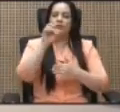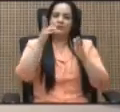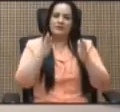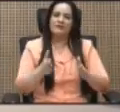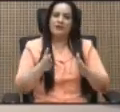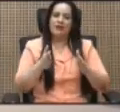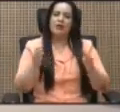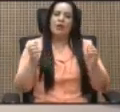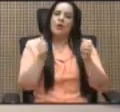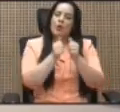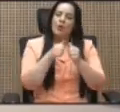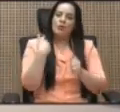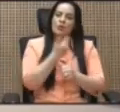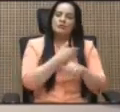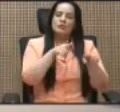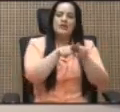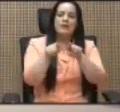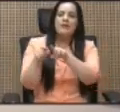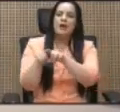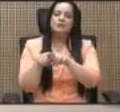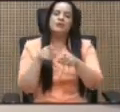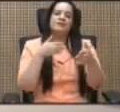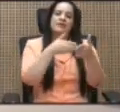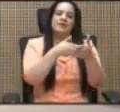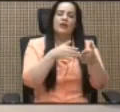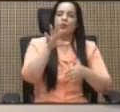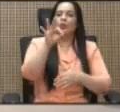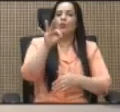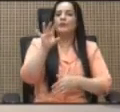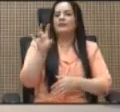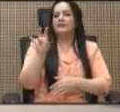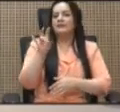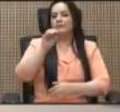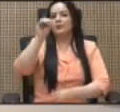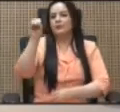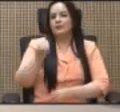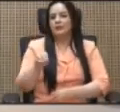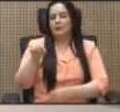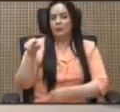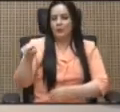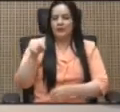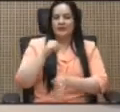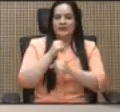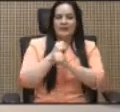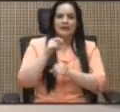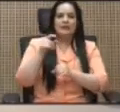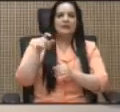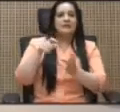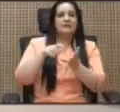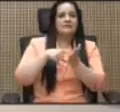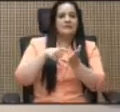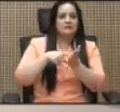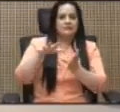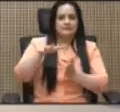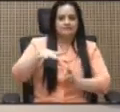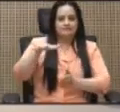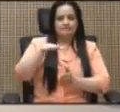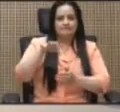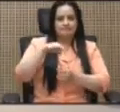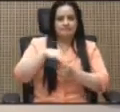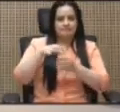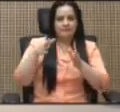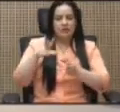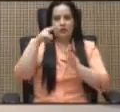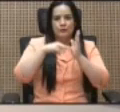afectados. El 97% de esta cartera se encuentra morosa. De los 2,700